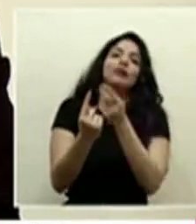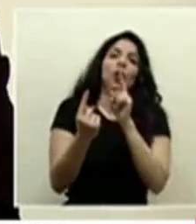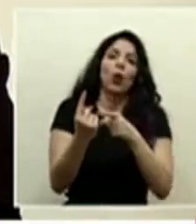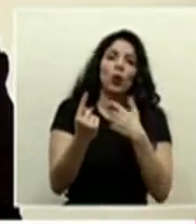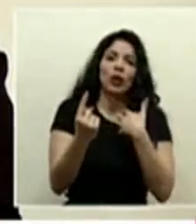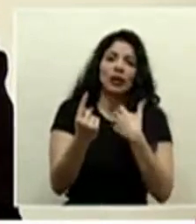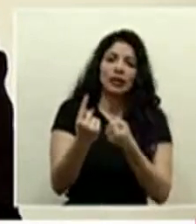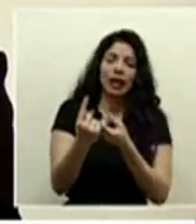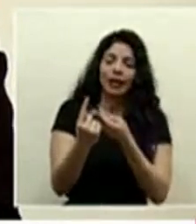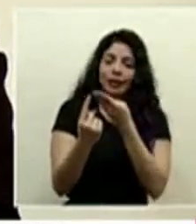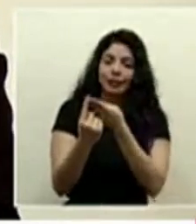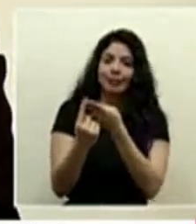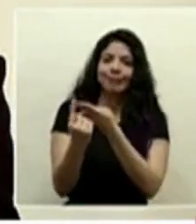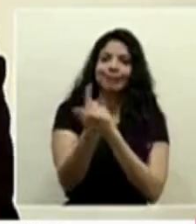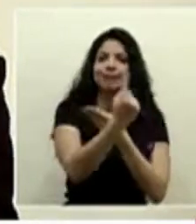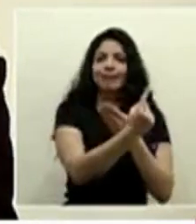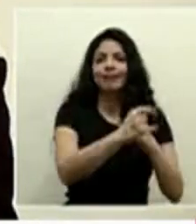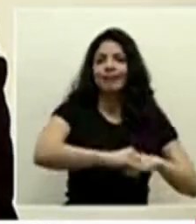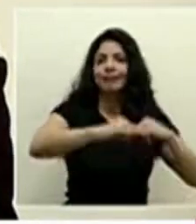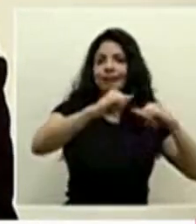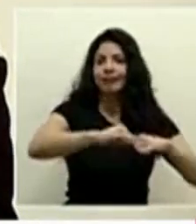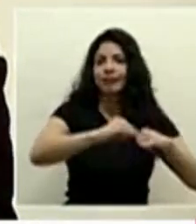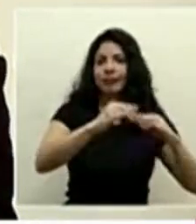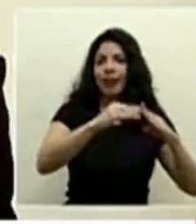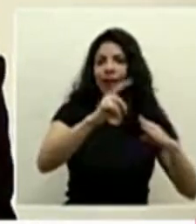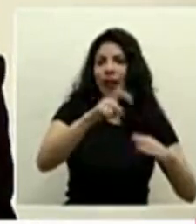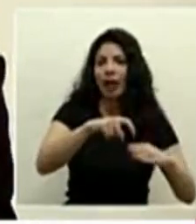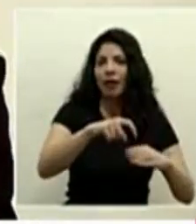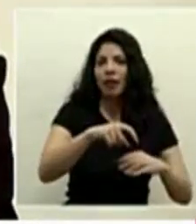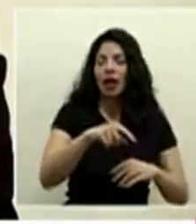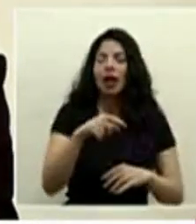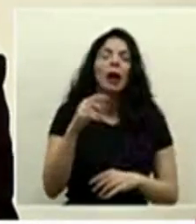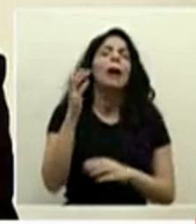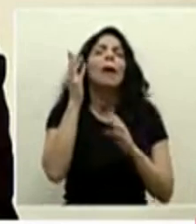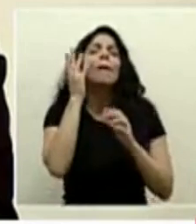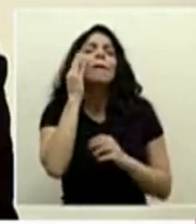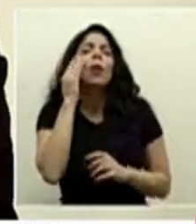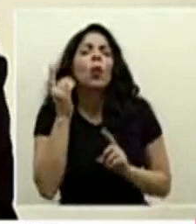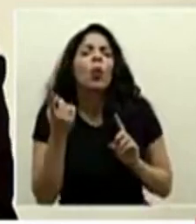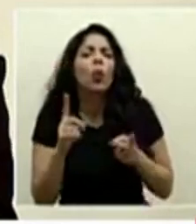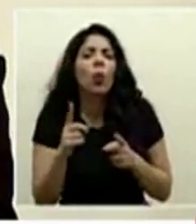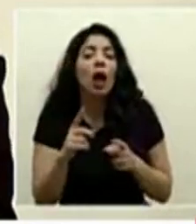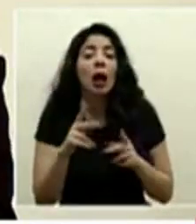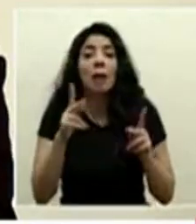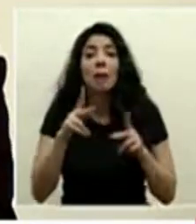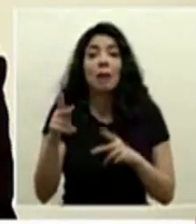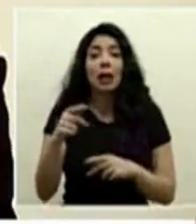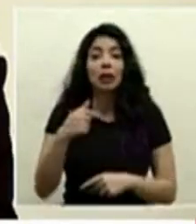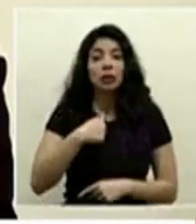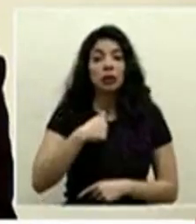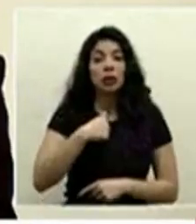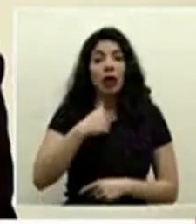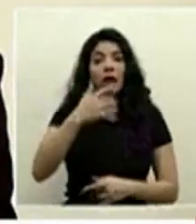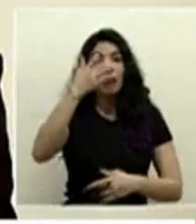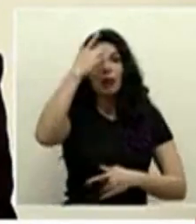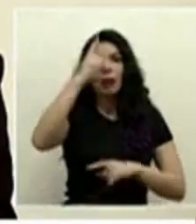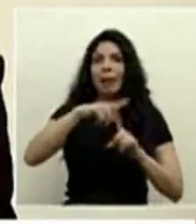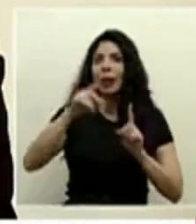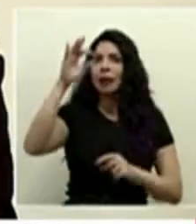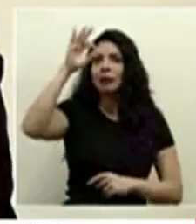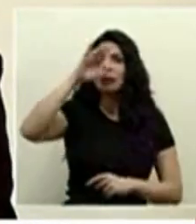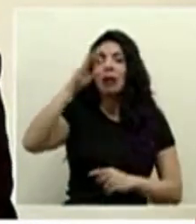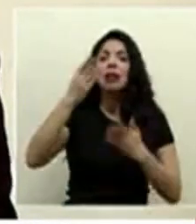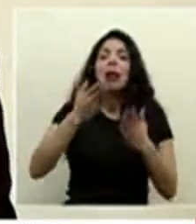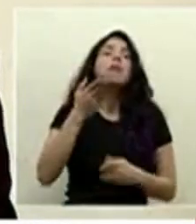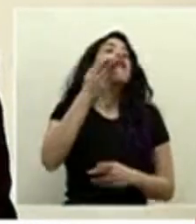sanitaria y tienen que cumplir con el ayudamiento aquí más bien lo preocupante son las personas que no saben que están infectadas porque justamente estuvieron en